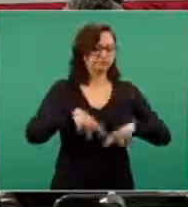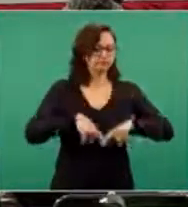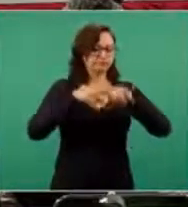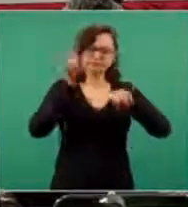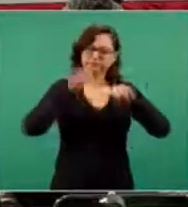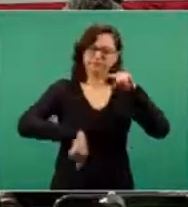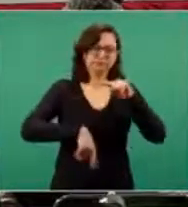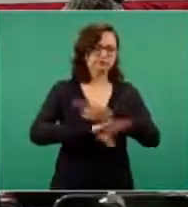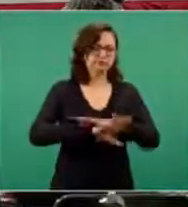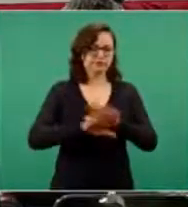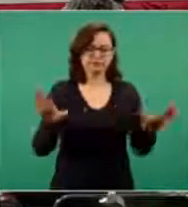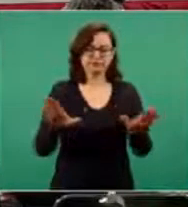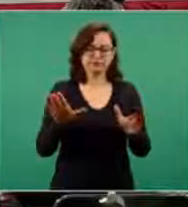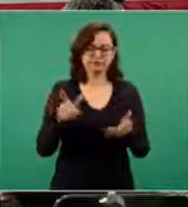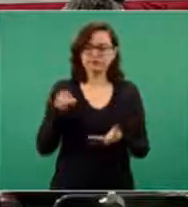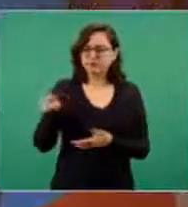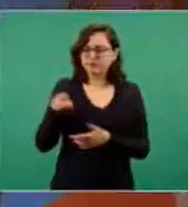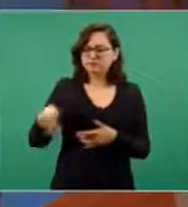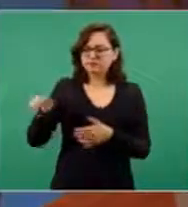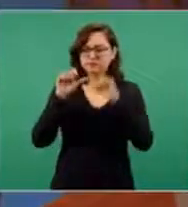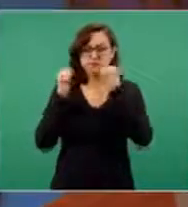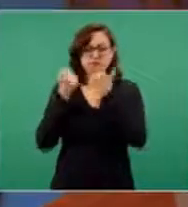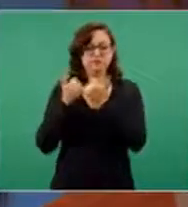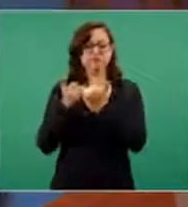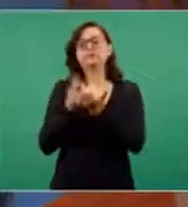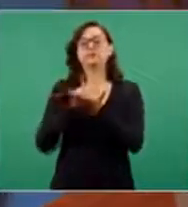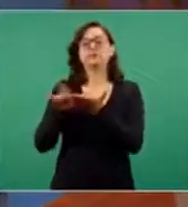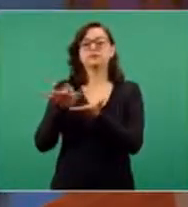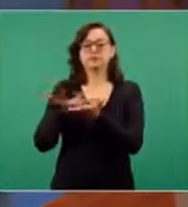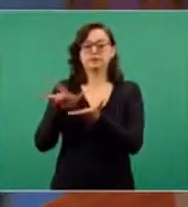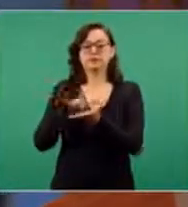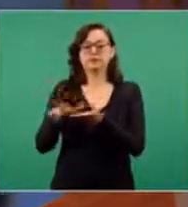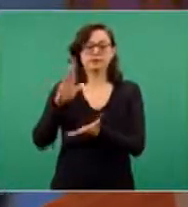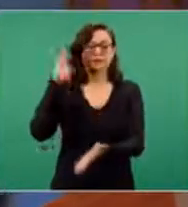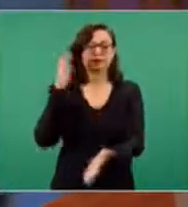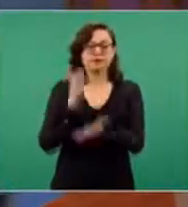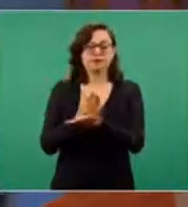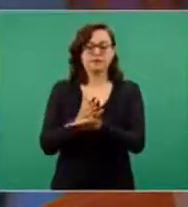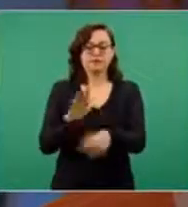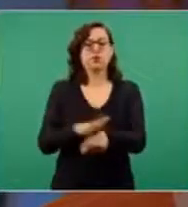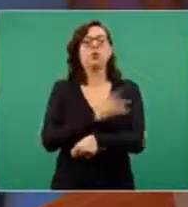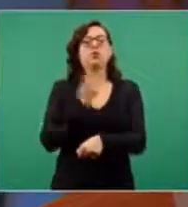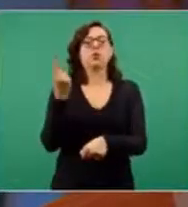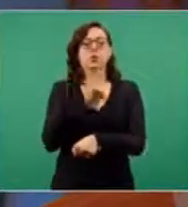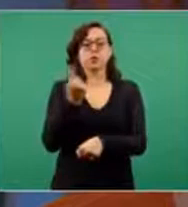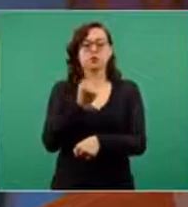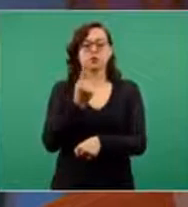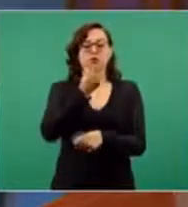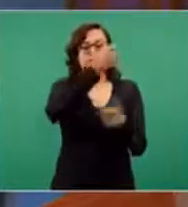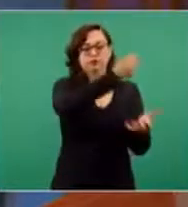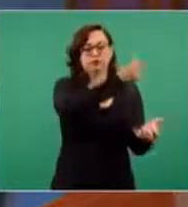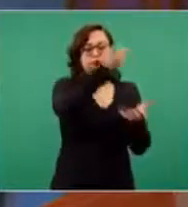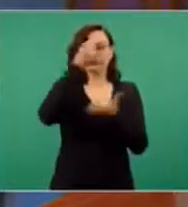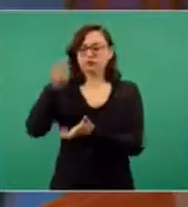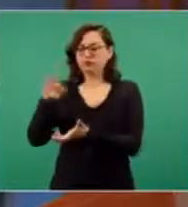que proporciona a la organización mexicana contra la corrupción y la impunidad, lo anterior en virtud de que el financiamiento